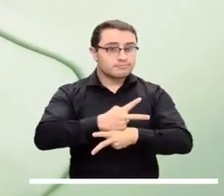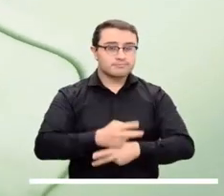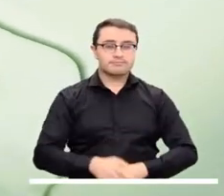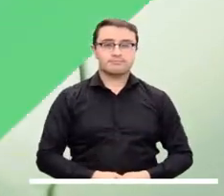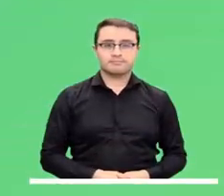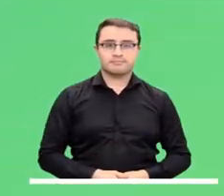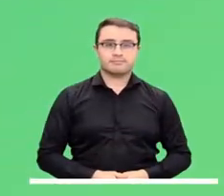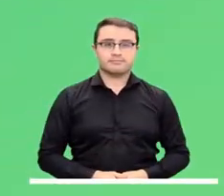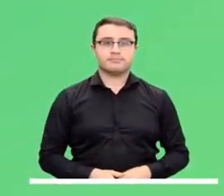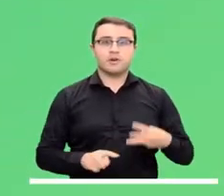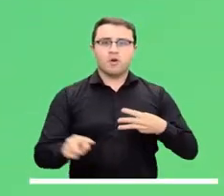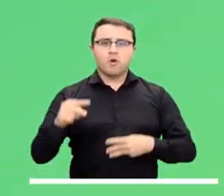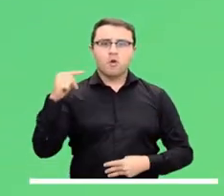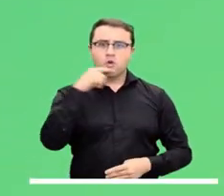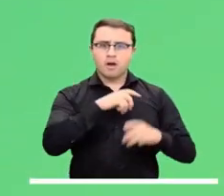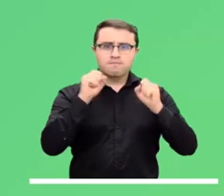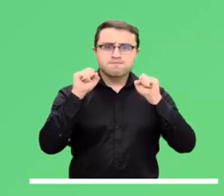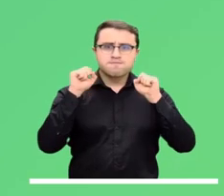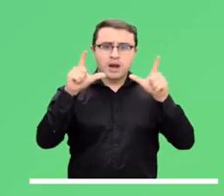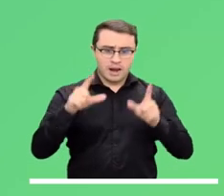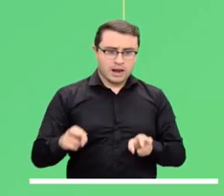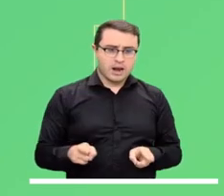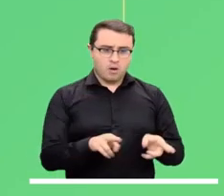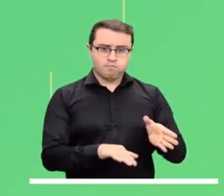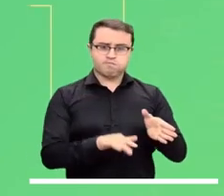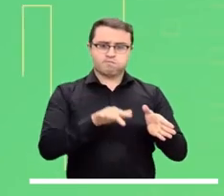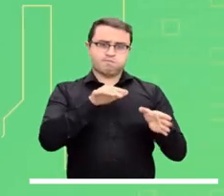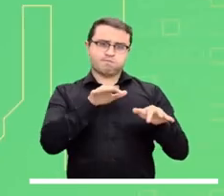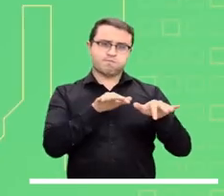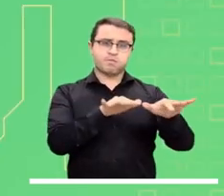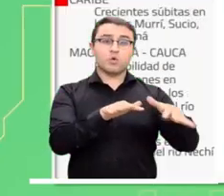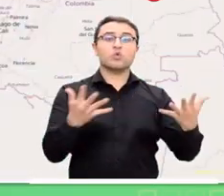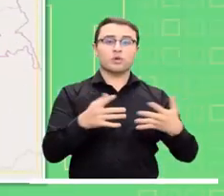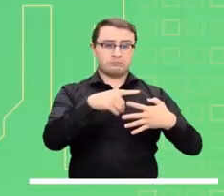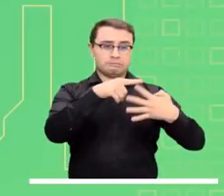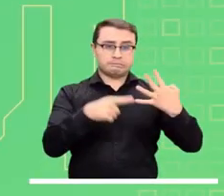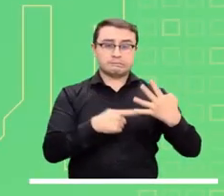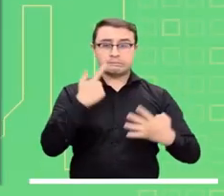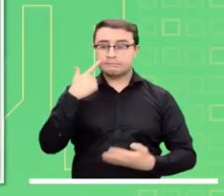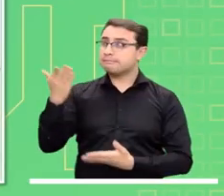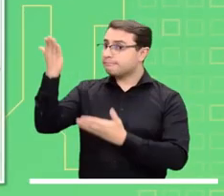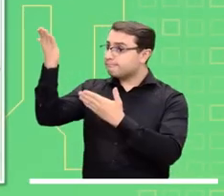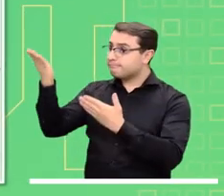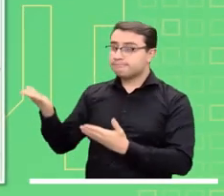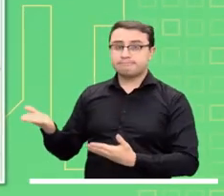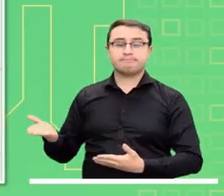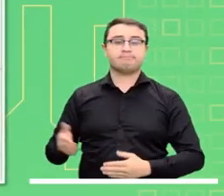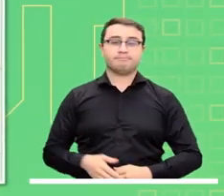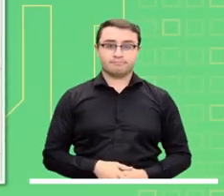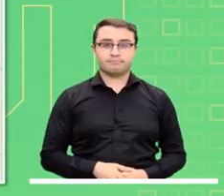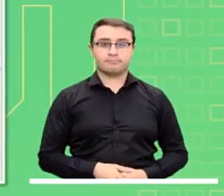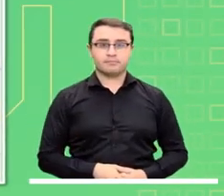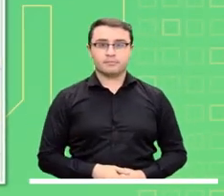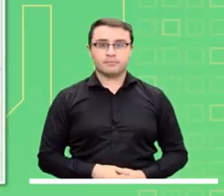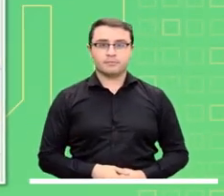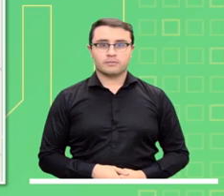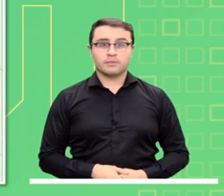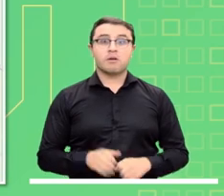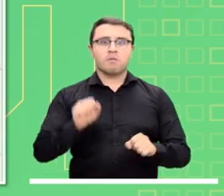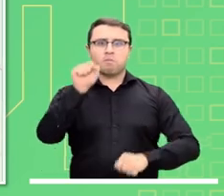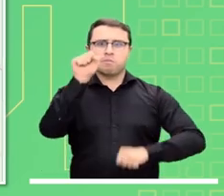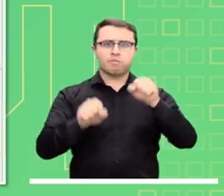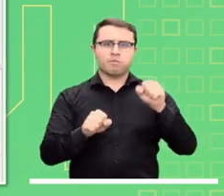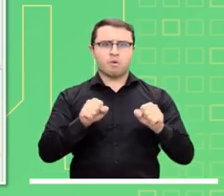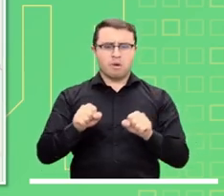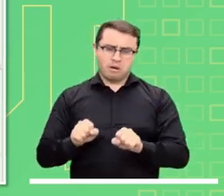durante la tarde. Veamos ahora las alertas que se encuentran activas. Alerta roja por crecientes súbitas en los ríos Murrí,